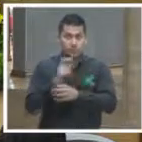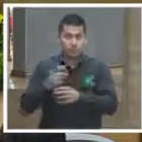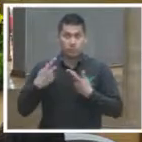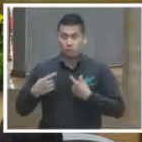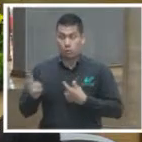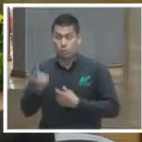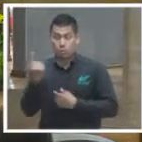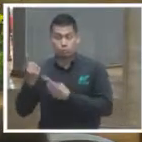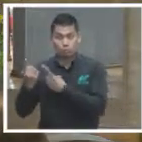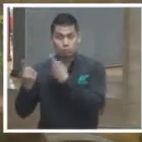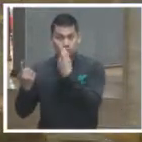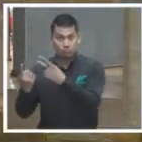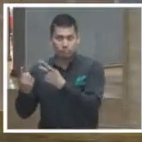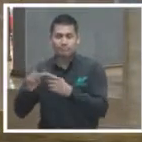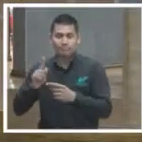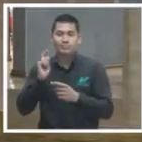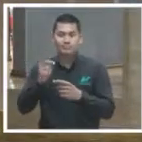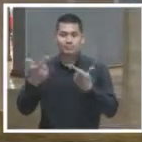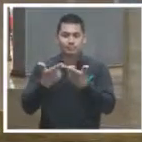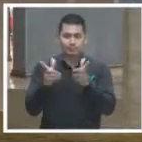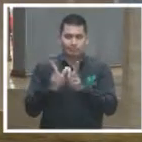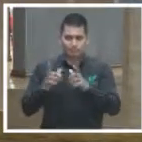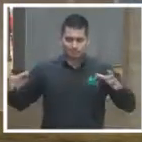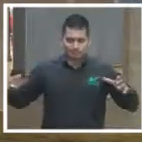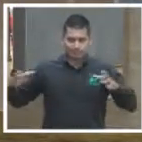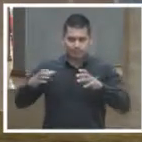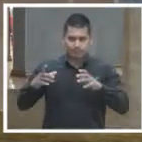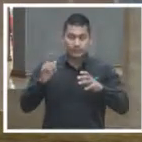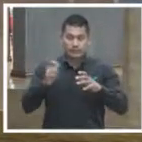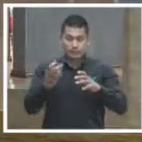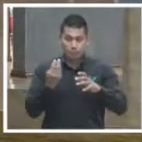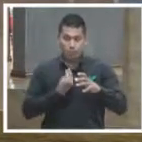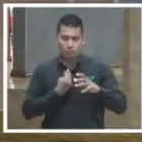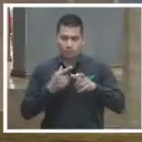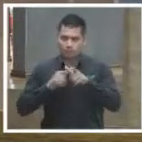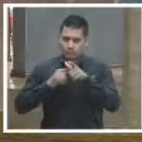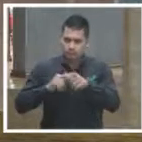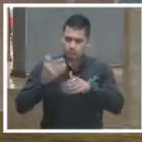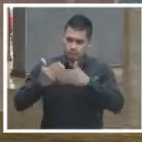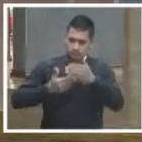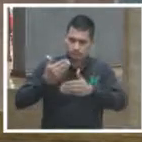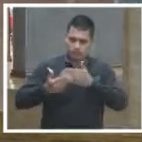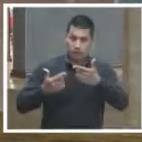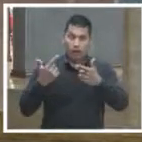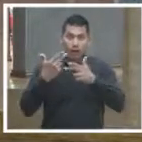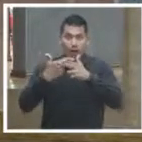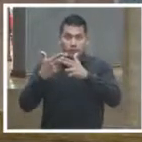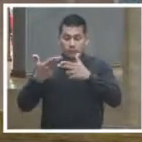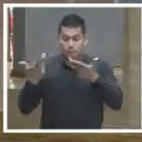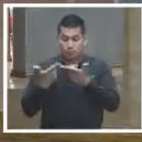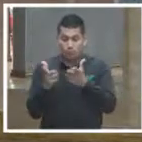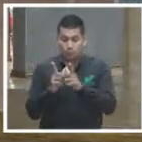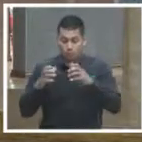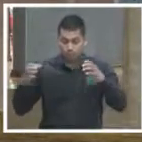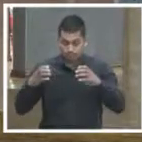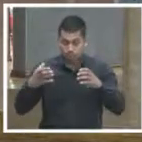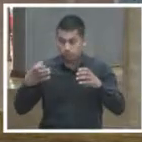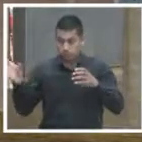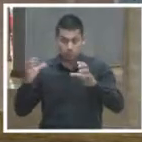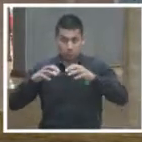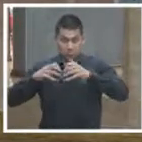individuo pertenece a un grupo y permanece en existencia sólo mientras el grupo se mantiene unido